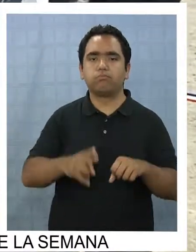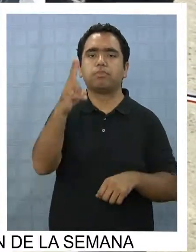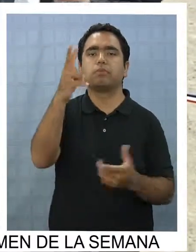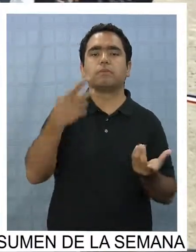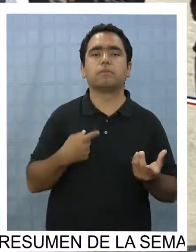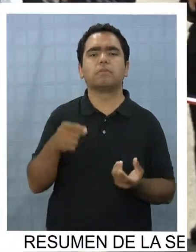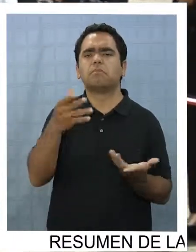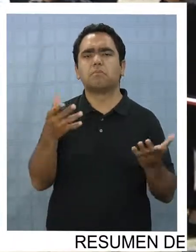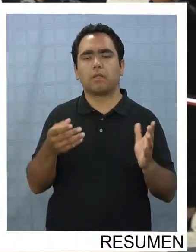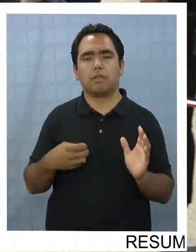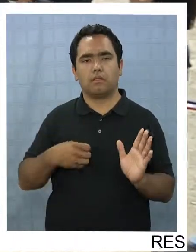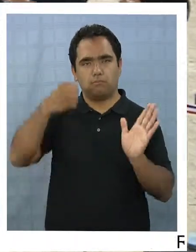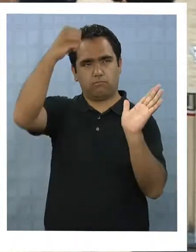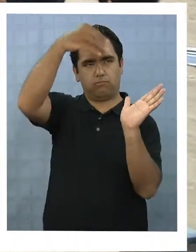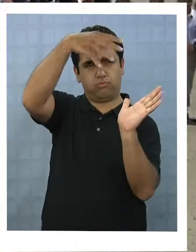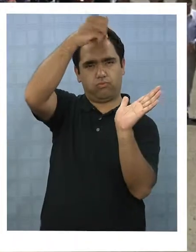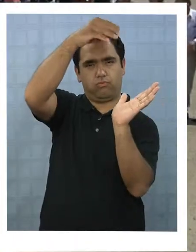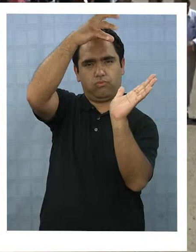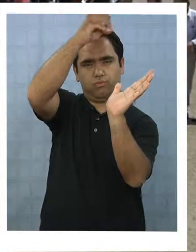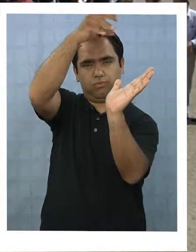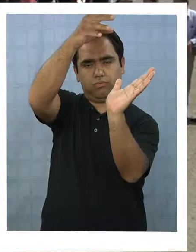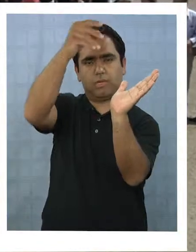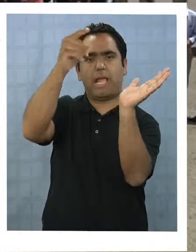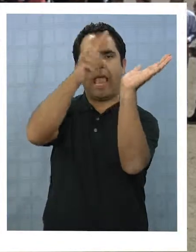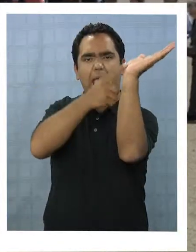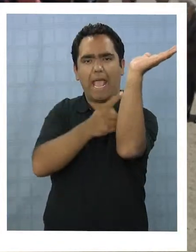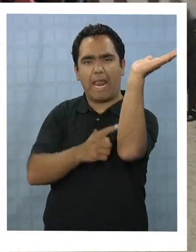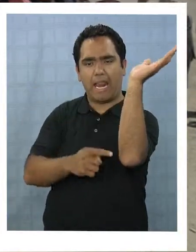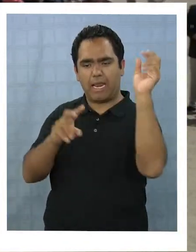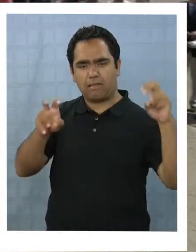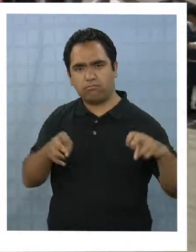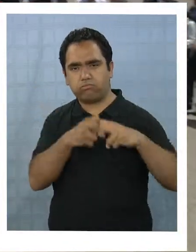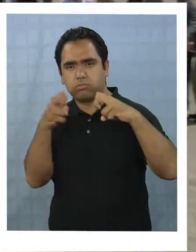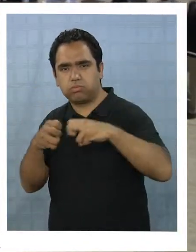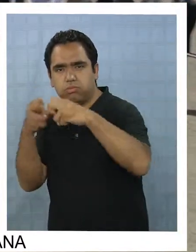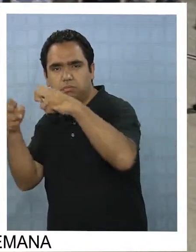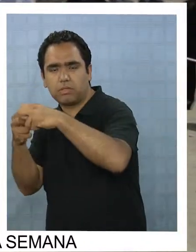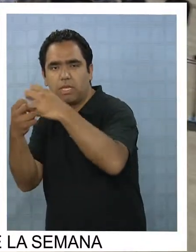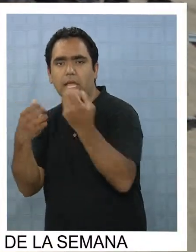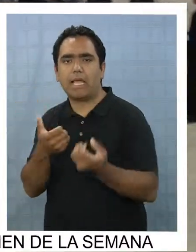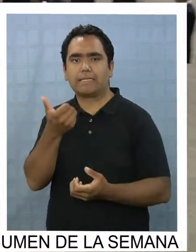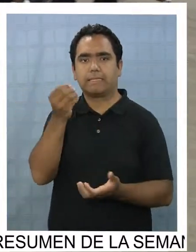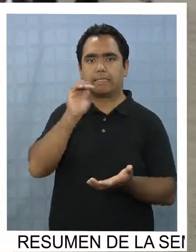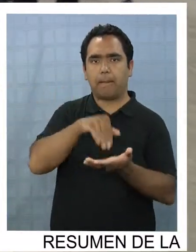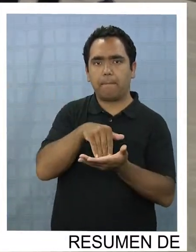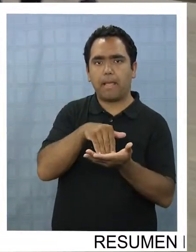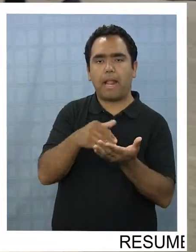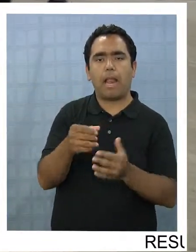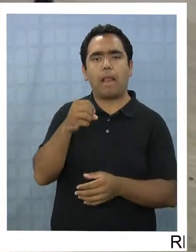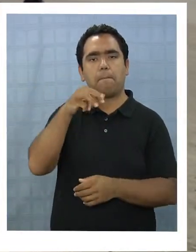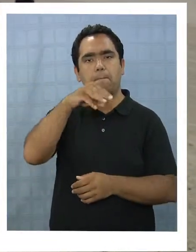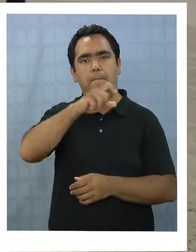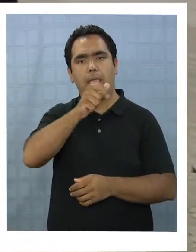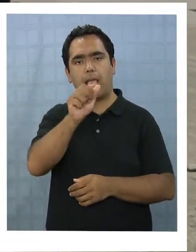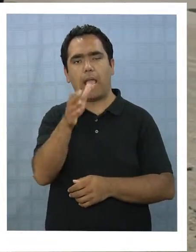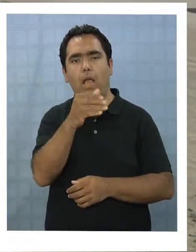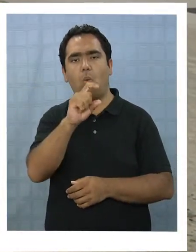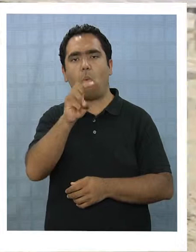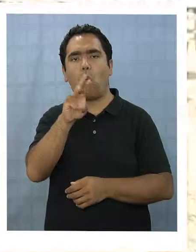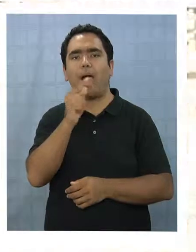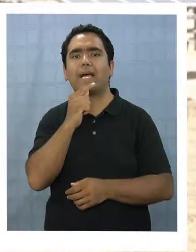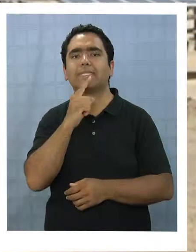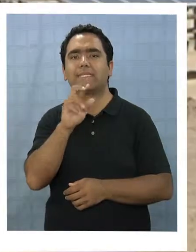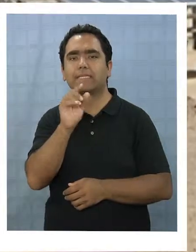del norte del país, la que generará 60.000 megawatts hora al año, aportando el 13%